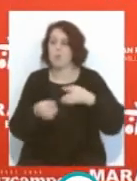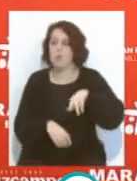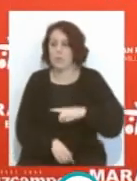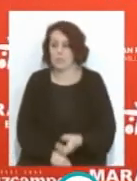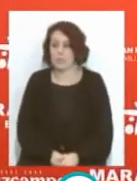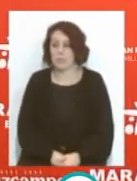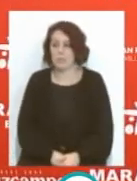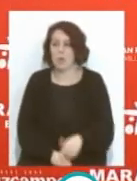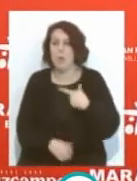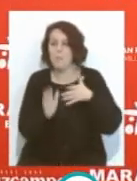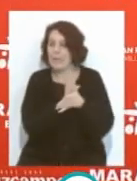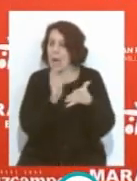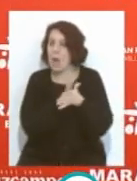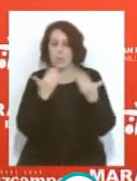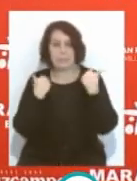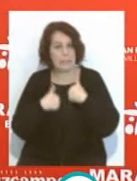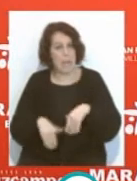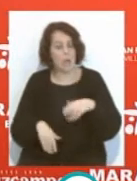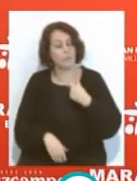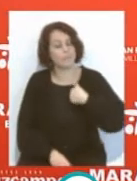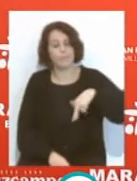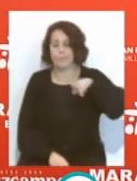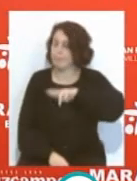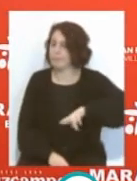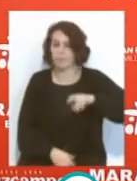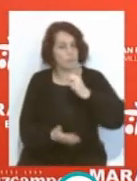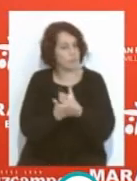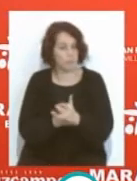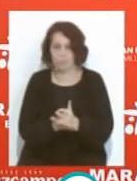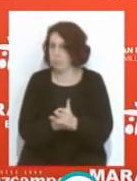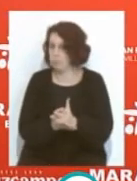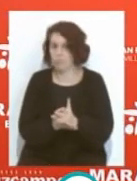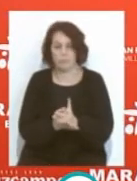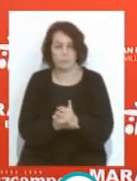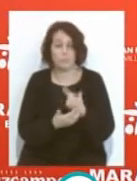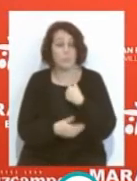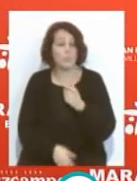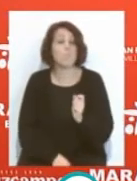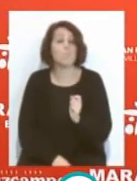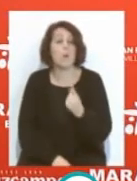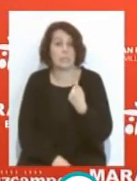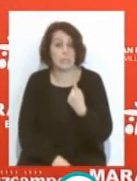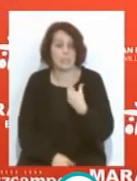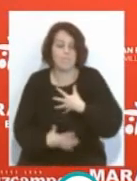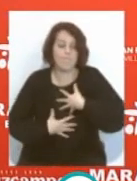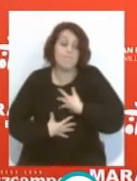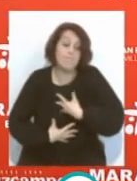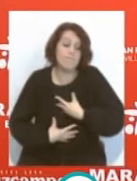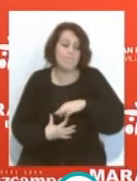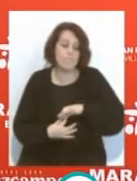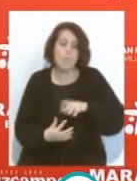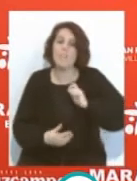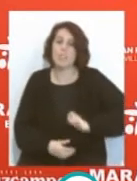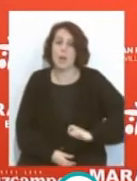ya se lo he explicado o sea no voy a volver a repetirlo lo que más lamentan profesionales